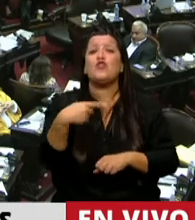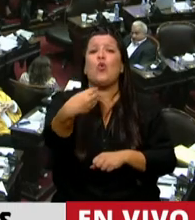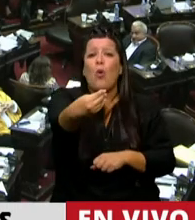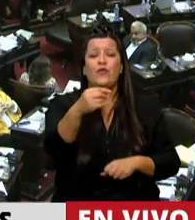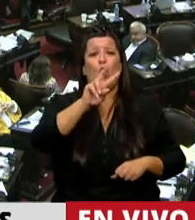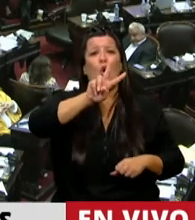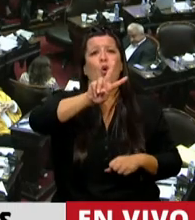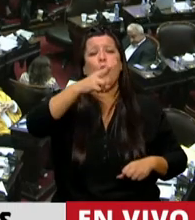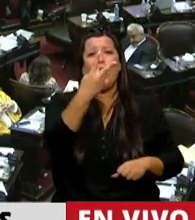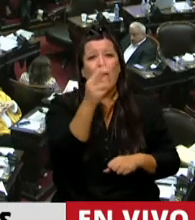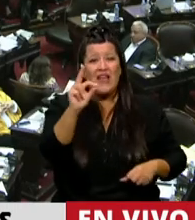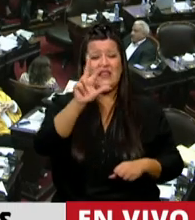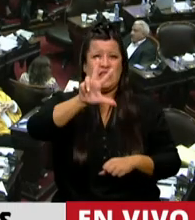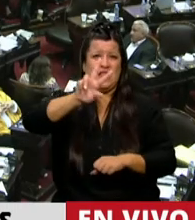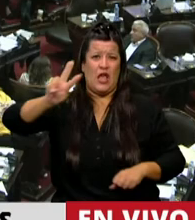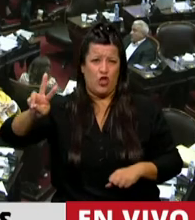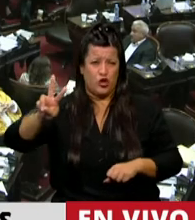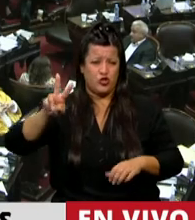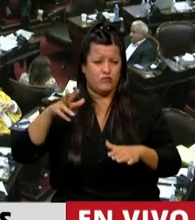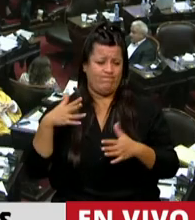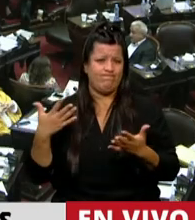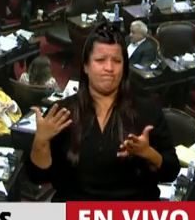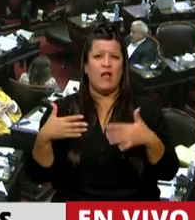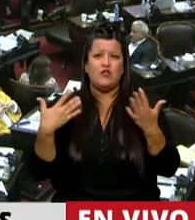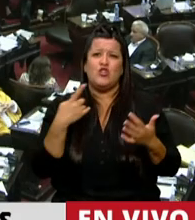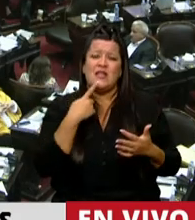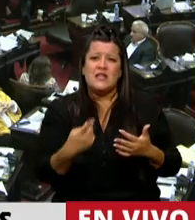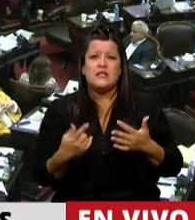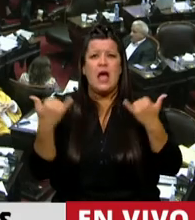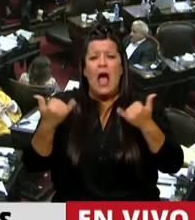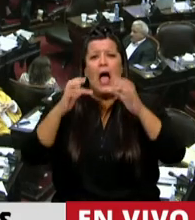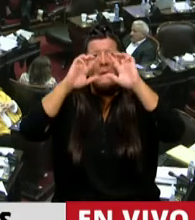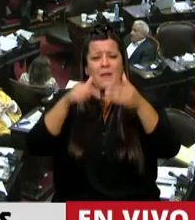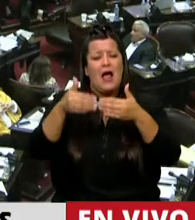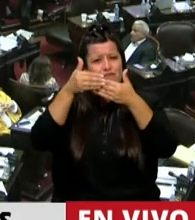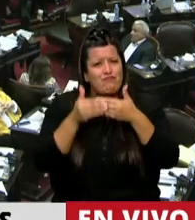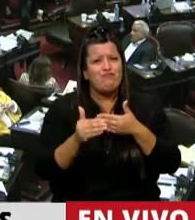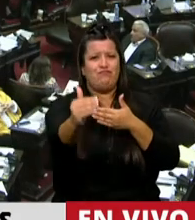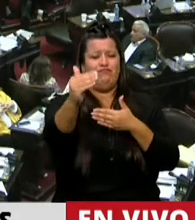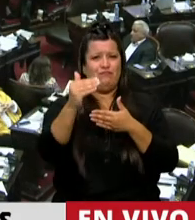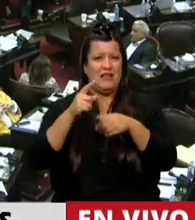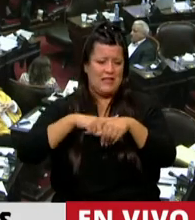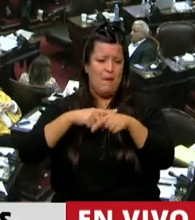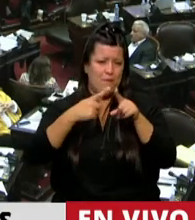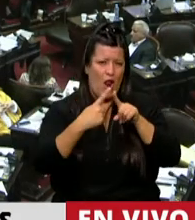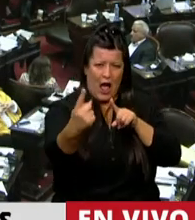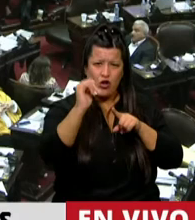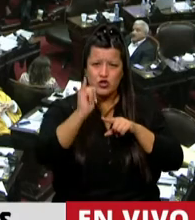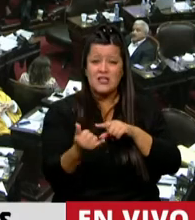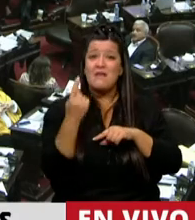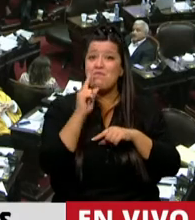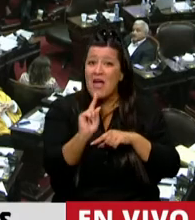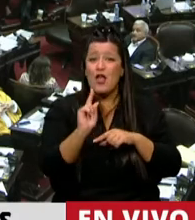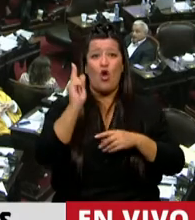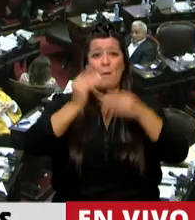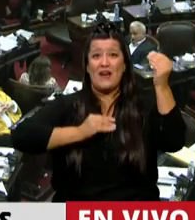2032. Entonces, acá se dice, hay una planificación a largo plazo, pero sin embargo tenemos que decir que el